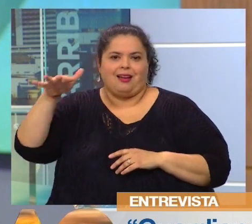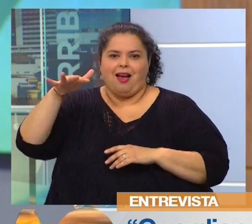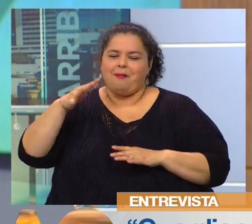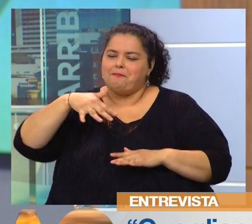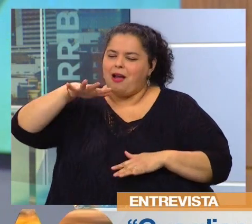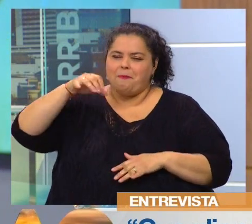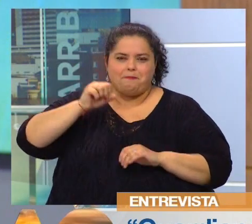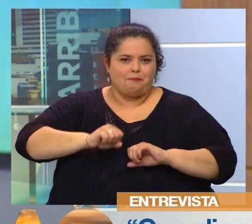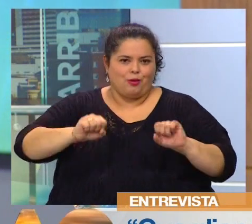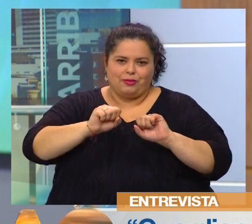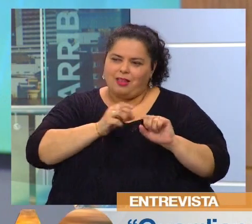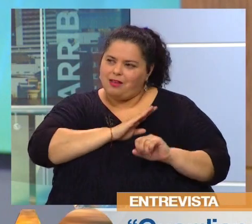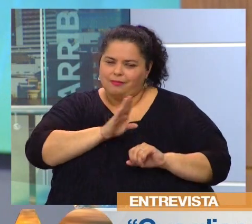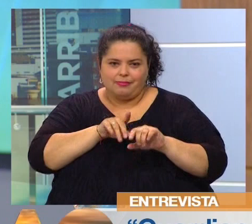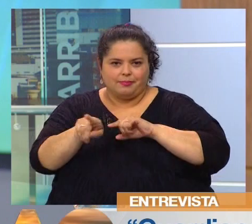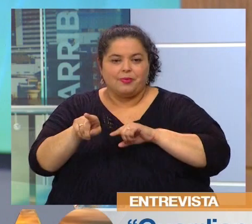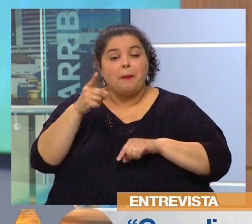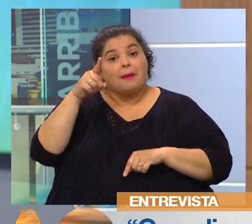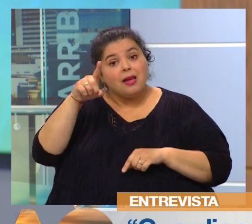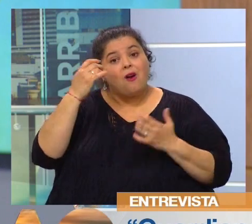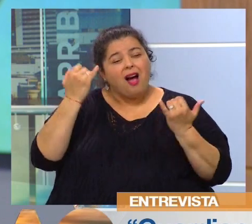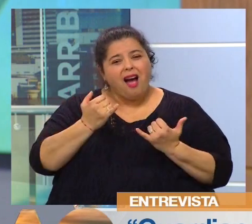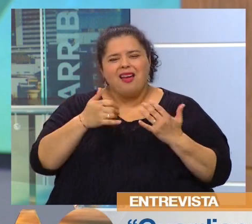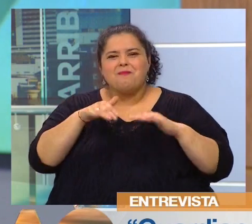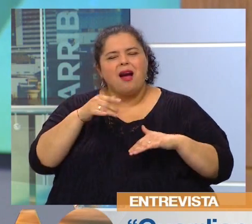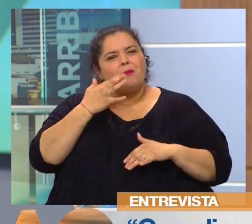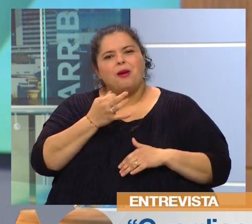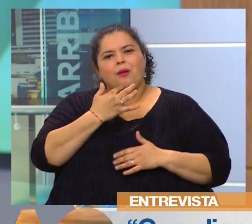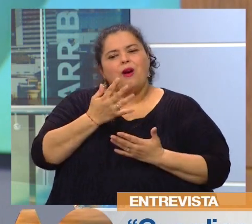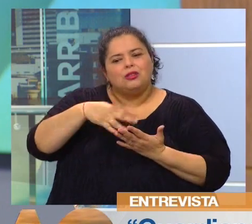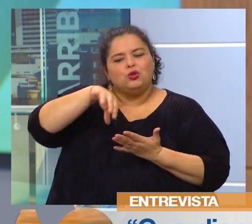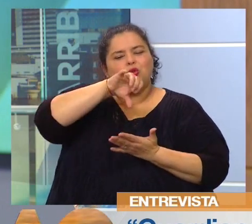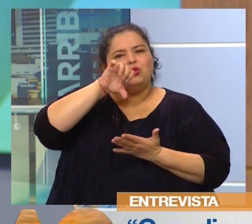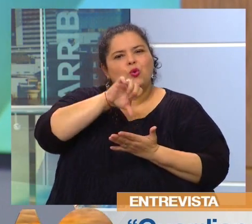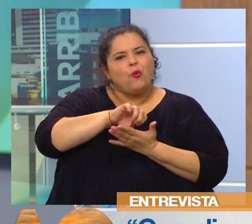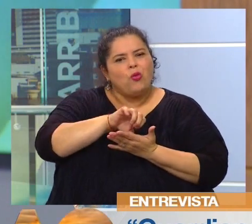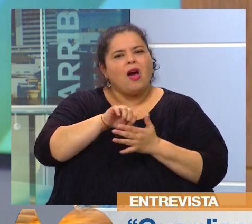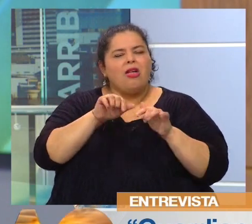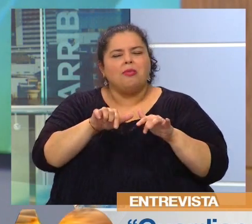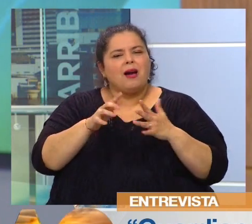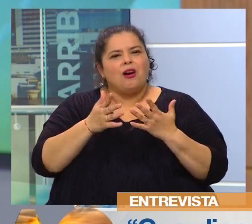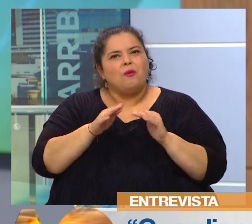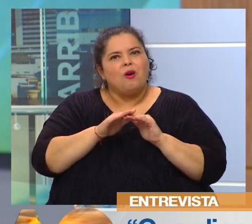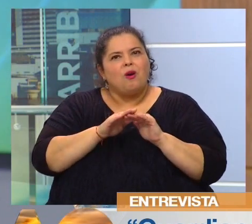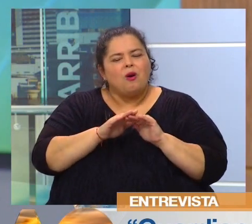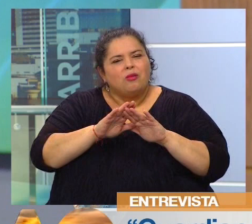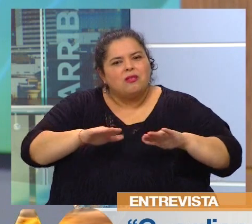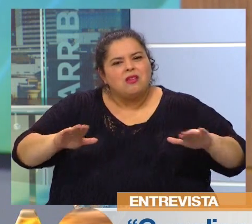Pero hay una precarización de la vida en las ciudades, ¿no? Vemos cada vez menos niños,